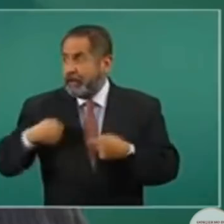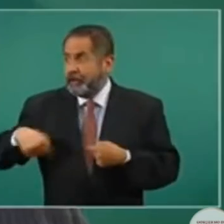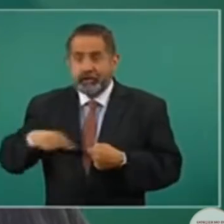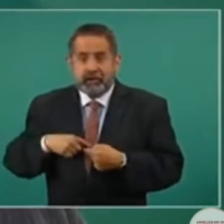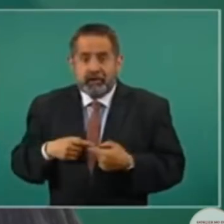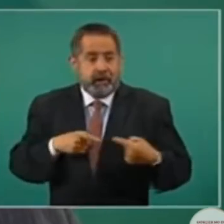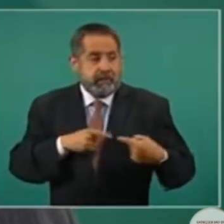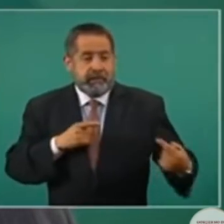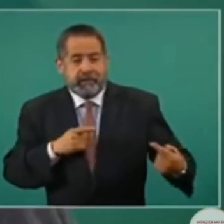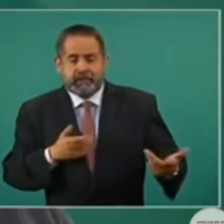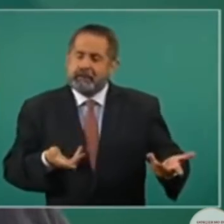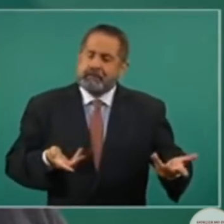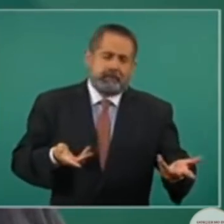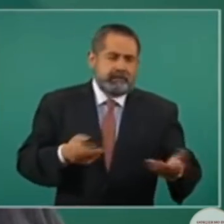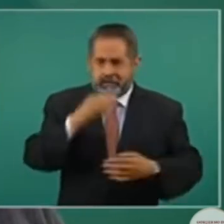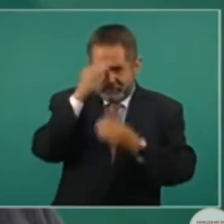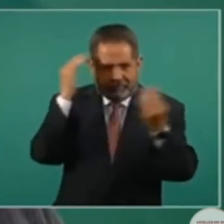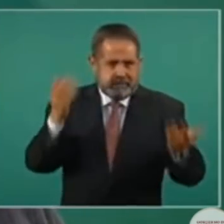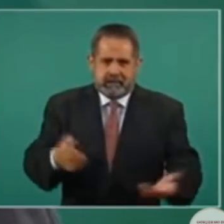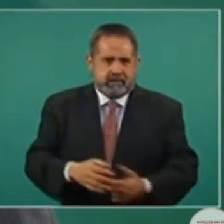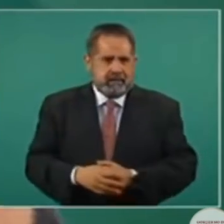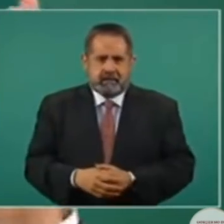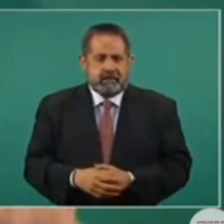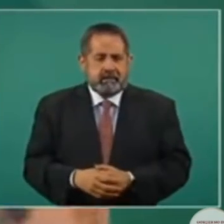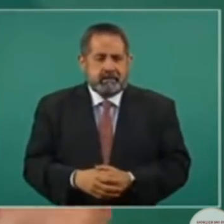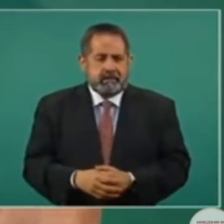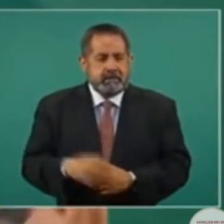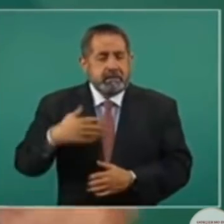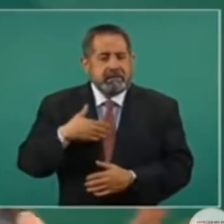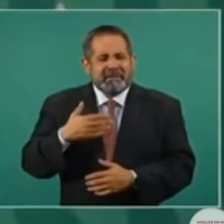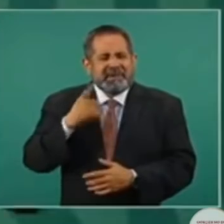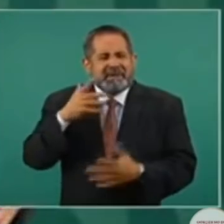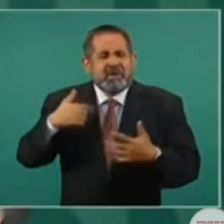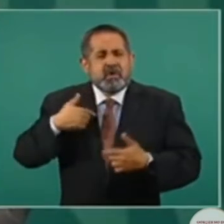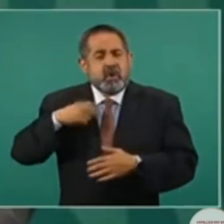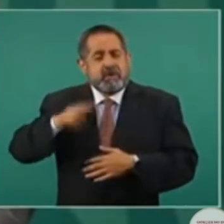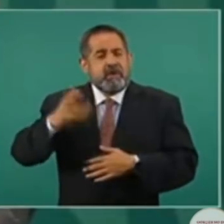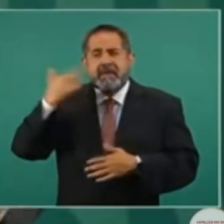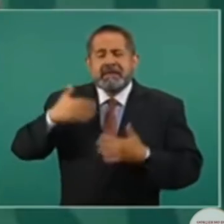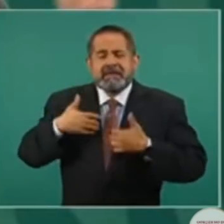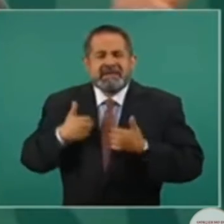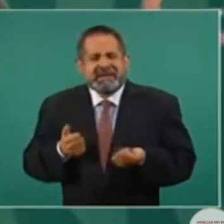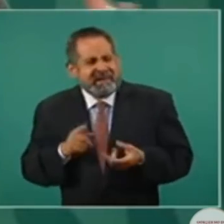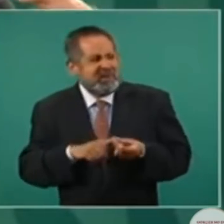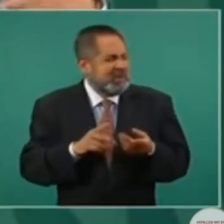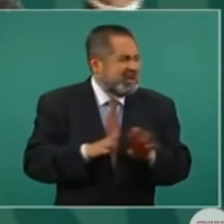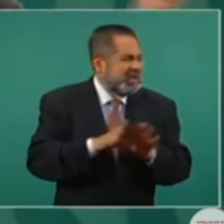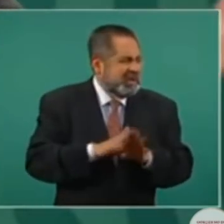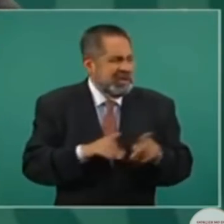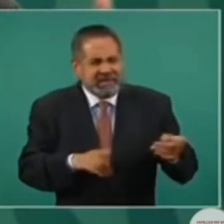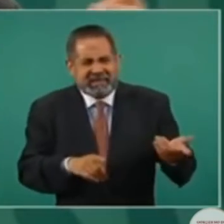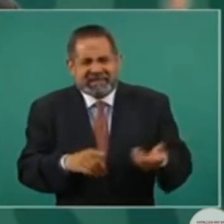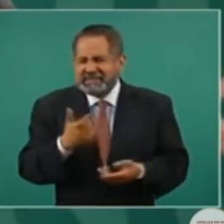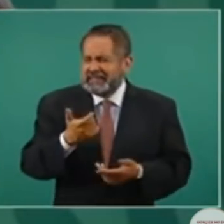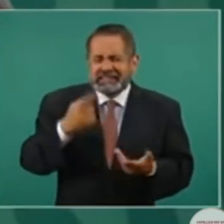opositores nuestros. Yo ni entendía bien de dónde había